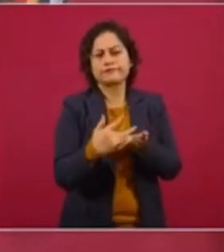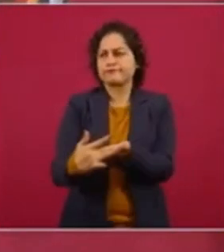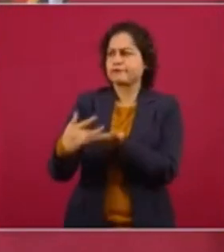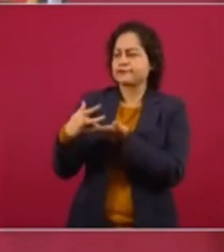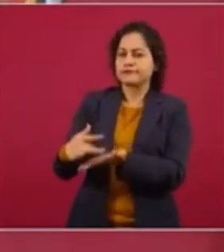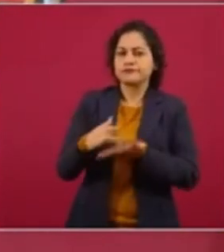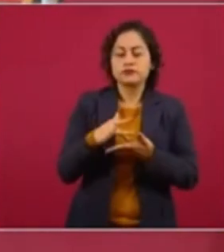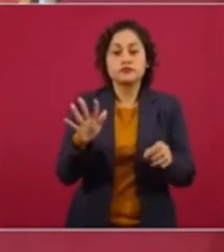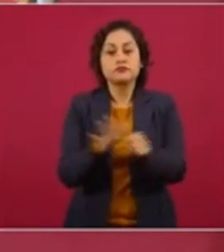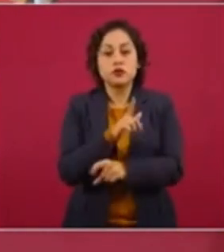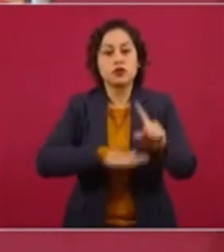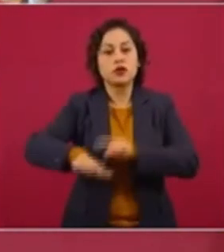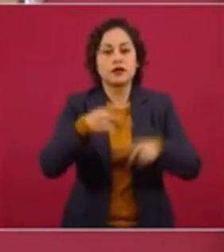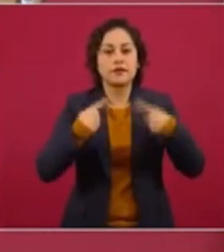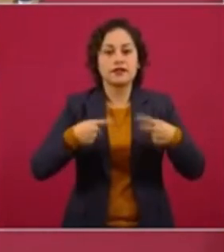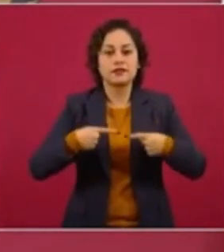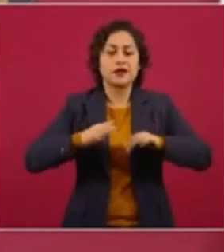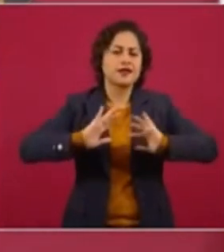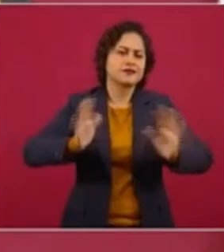porque nuestro pueblo no quiere ya